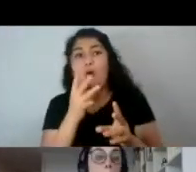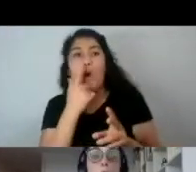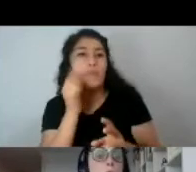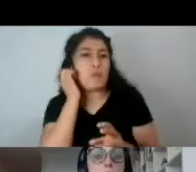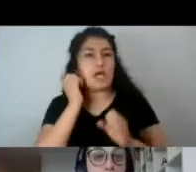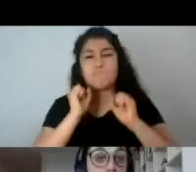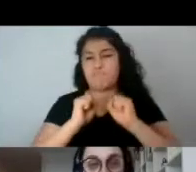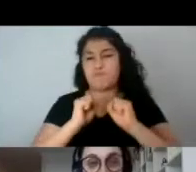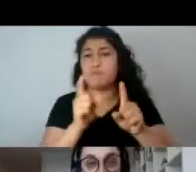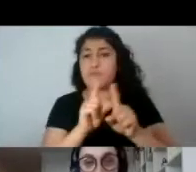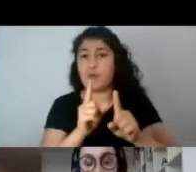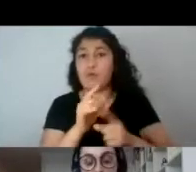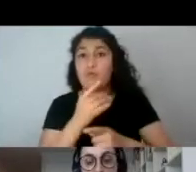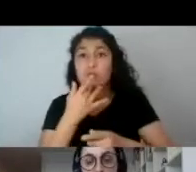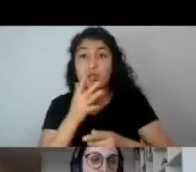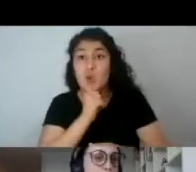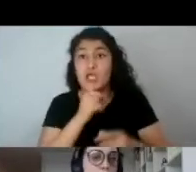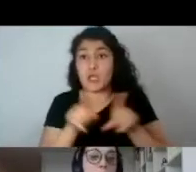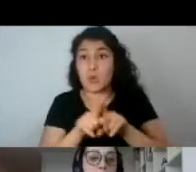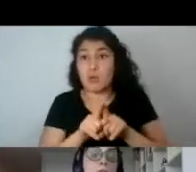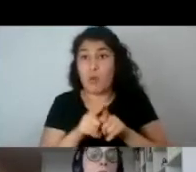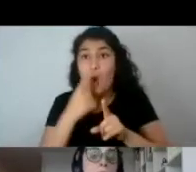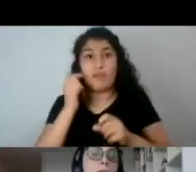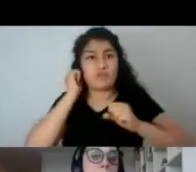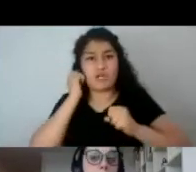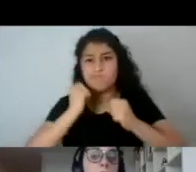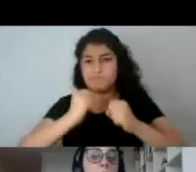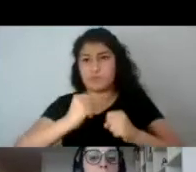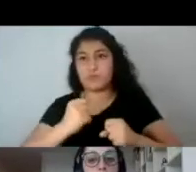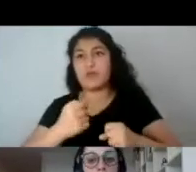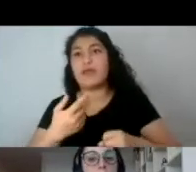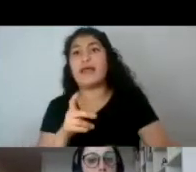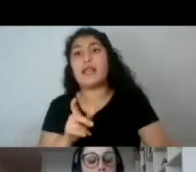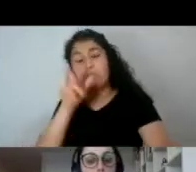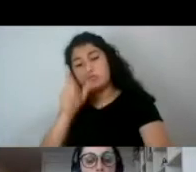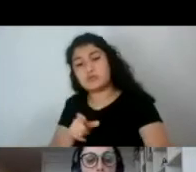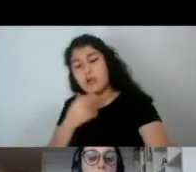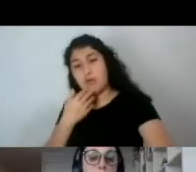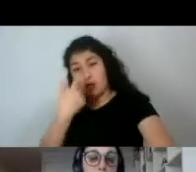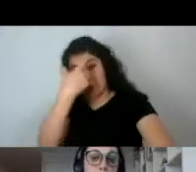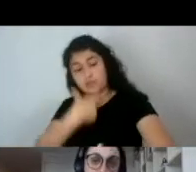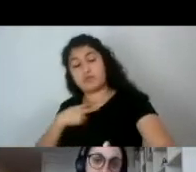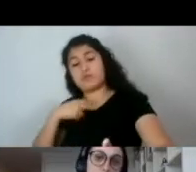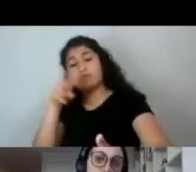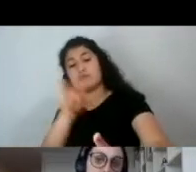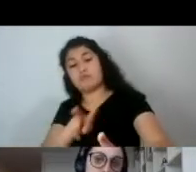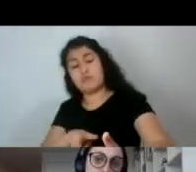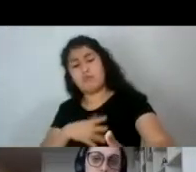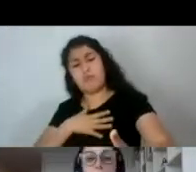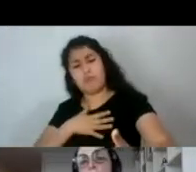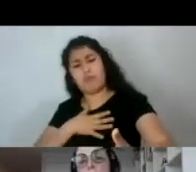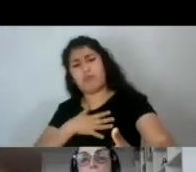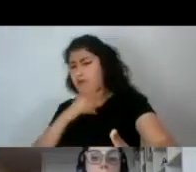en un mundo donde no hay sexismo, bueno, eso el lector lo va a detectar como una experiencia extraña, ¿no?